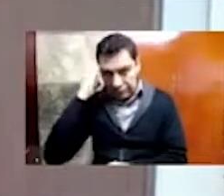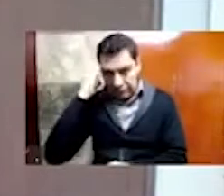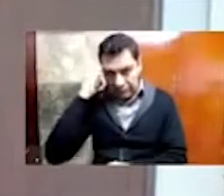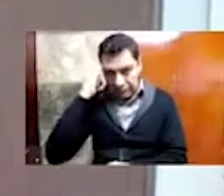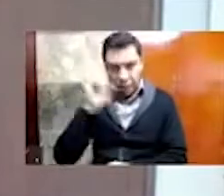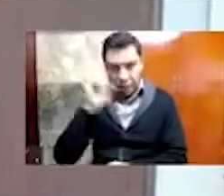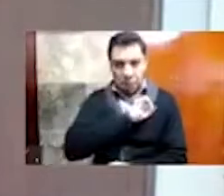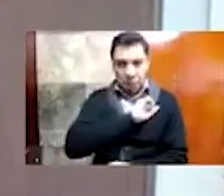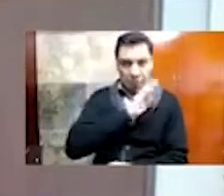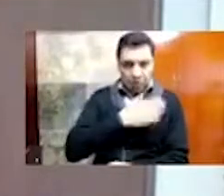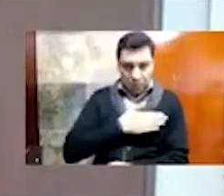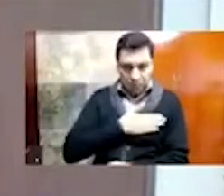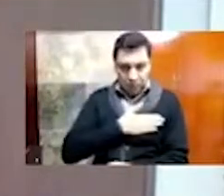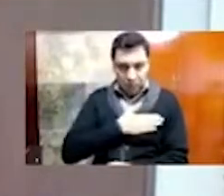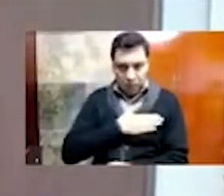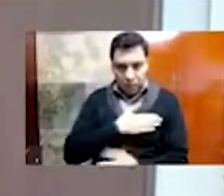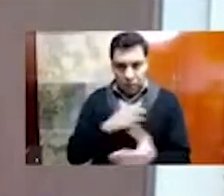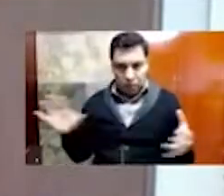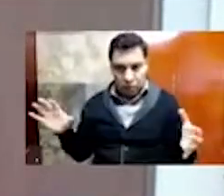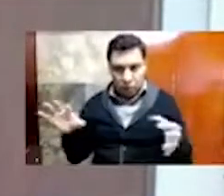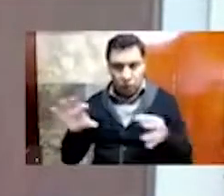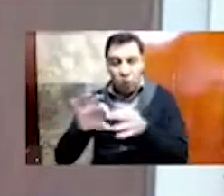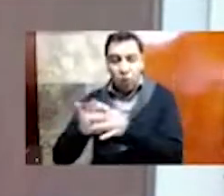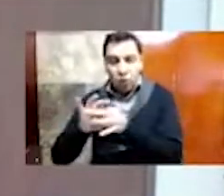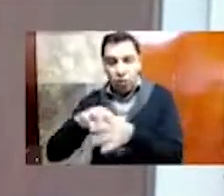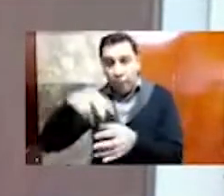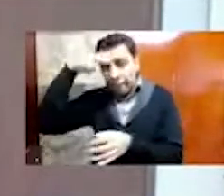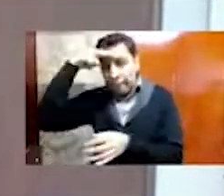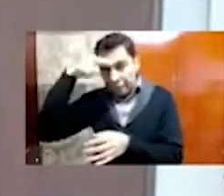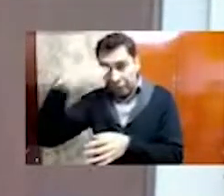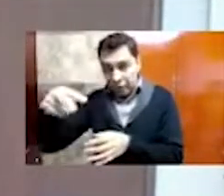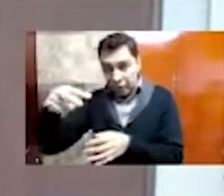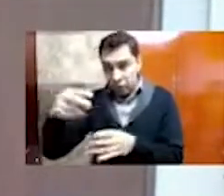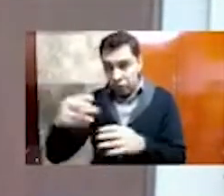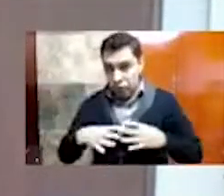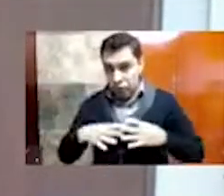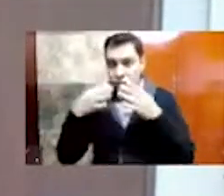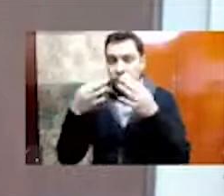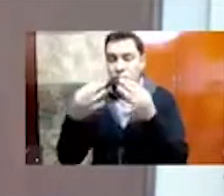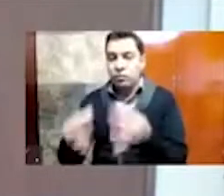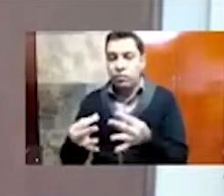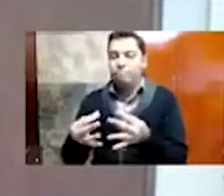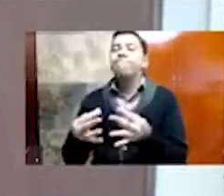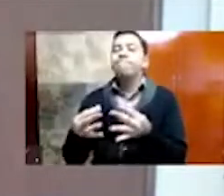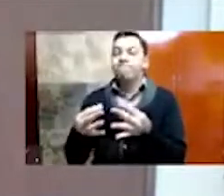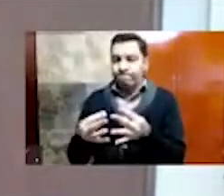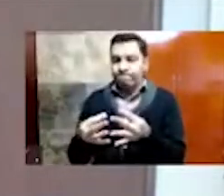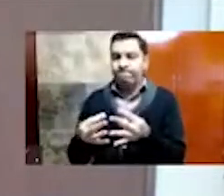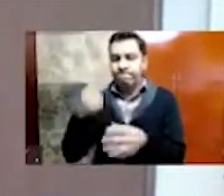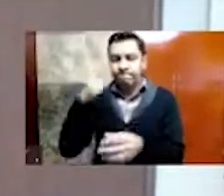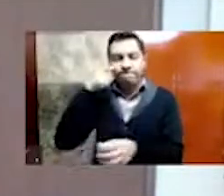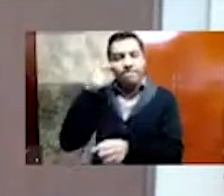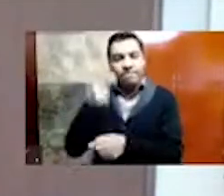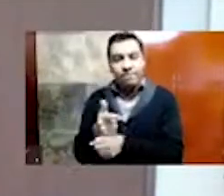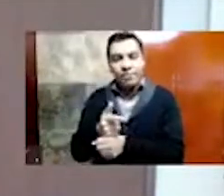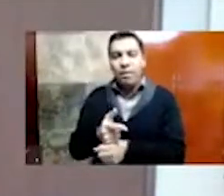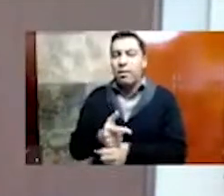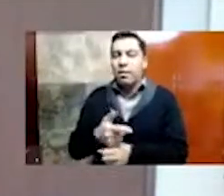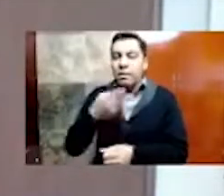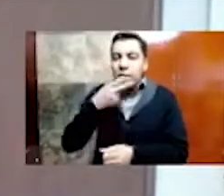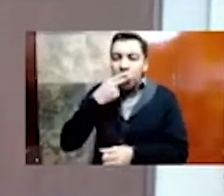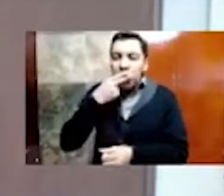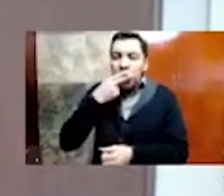de cuya dramática unión México y los mexicanos descendemos, ayudará a valorar mejor la raíz más honda de nuestros